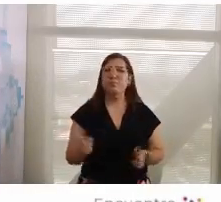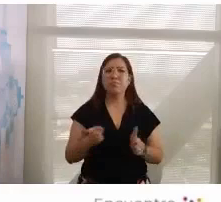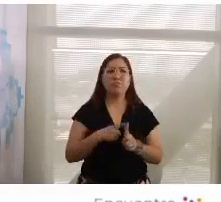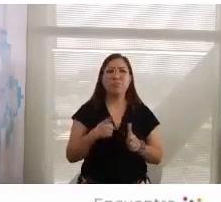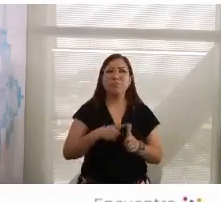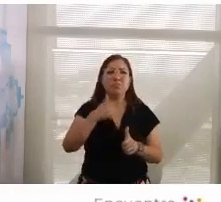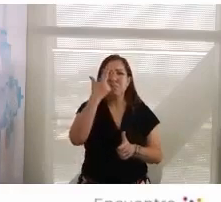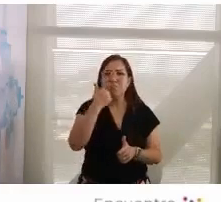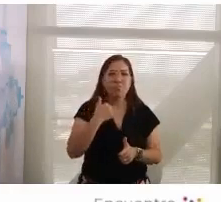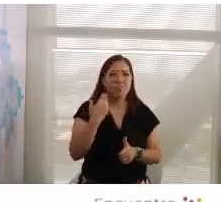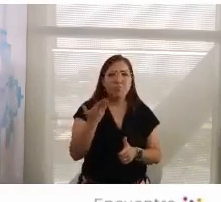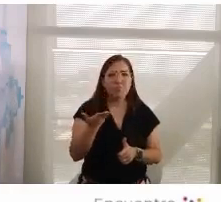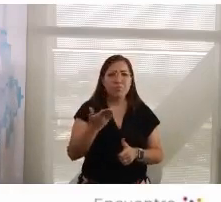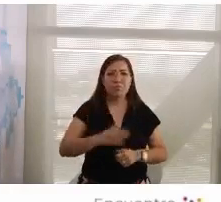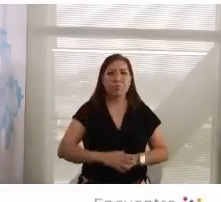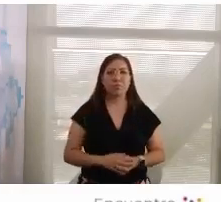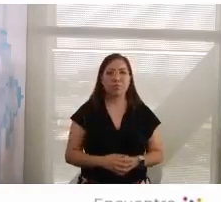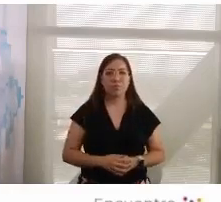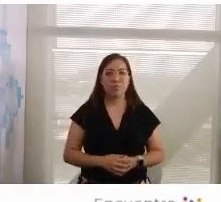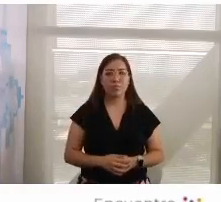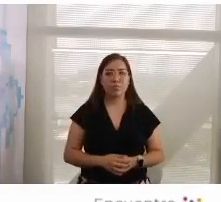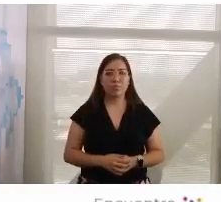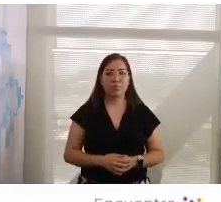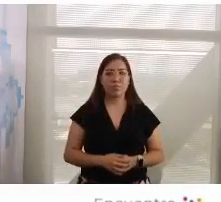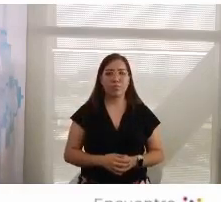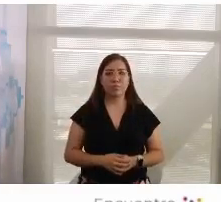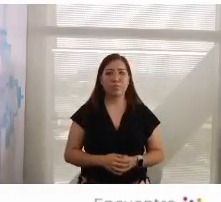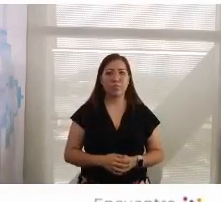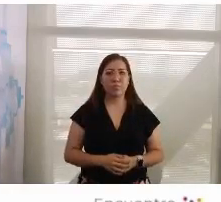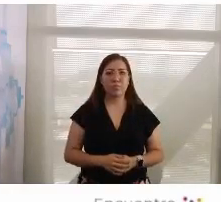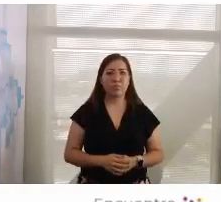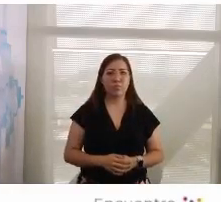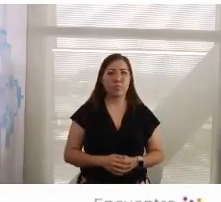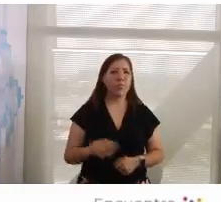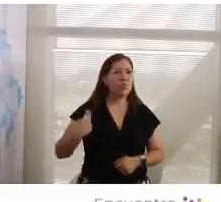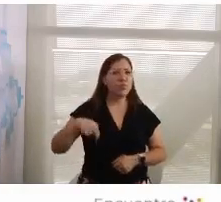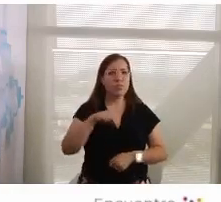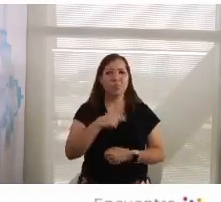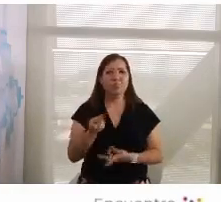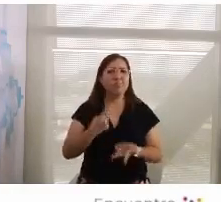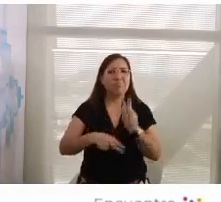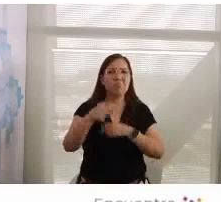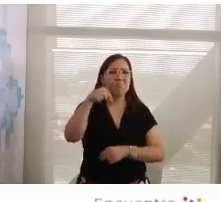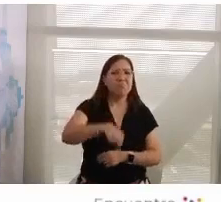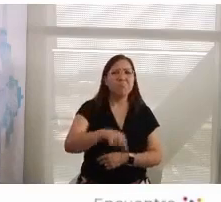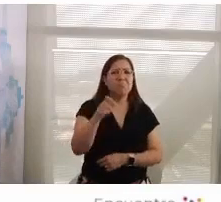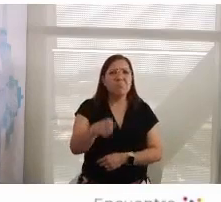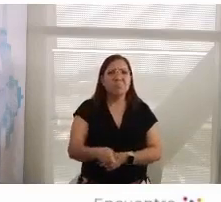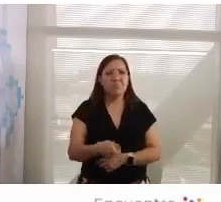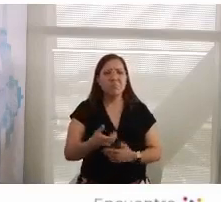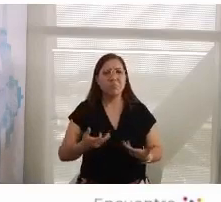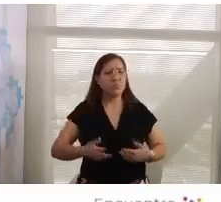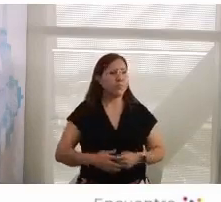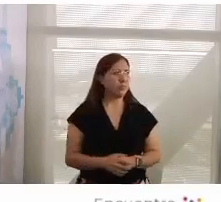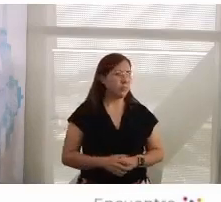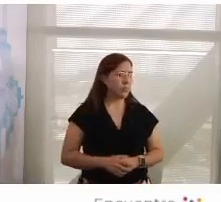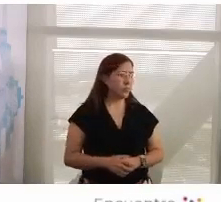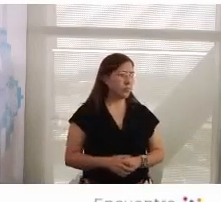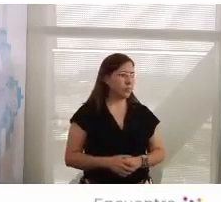yo gustaría decir que no se trata aquí, no estamos aquí, o que Luis y Ricardo están